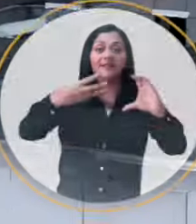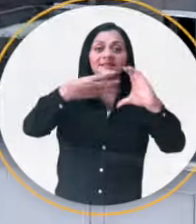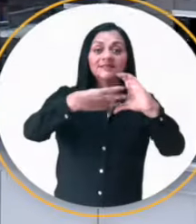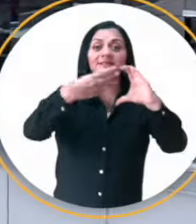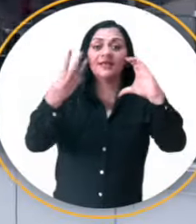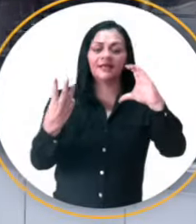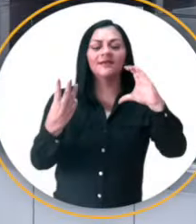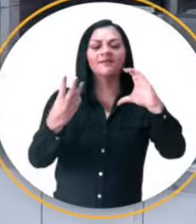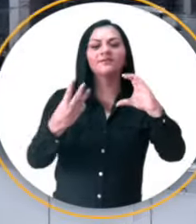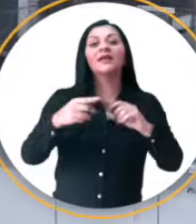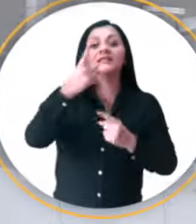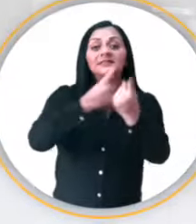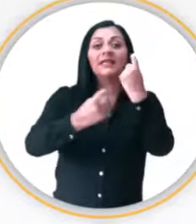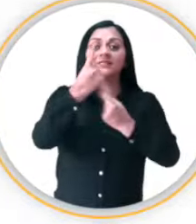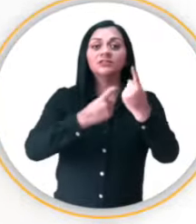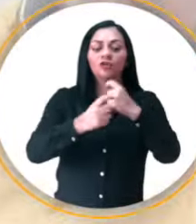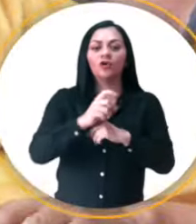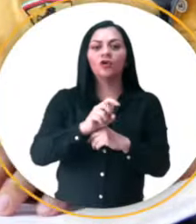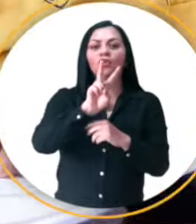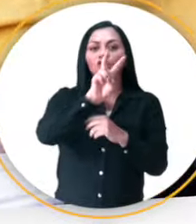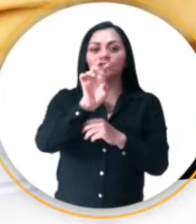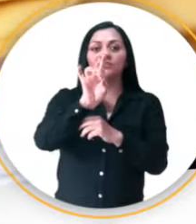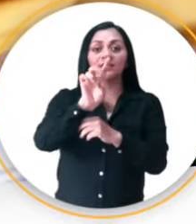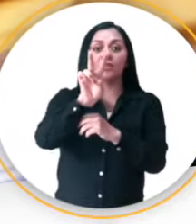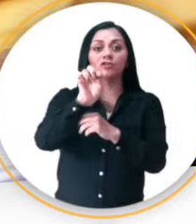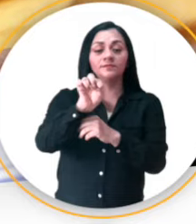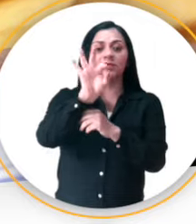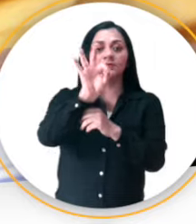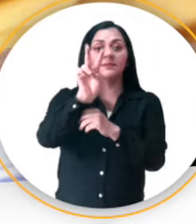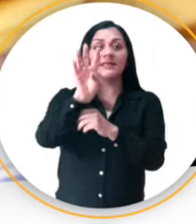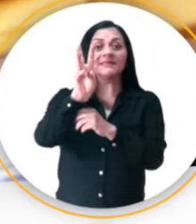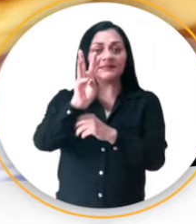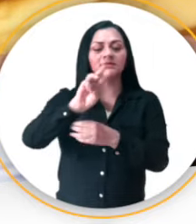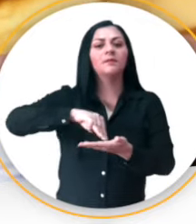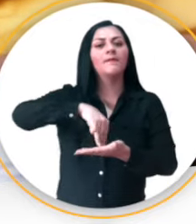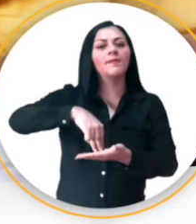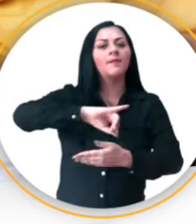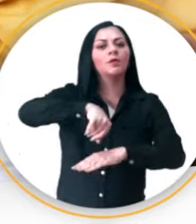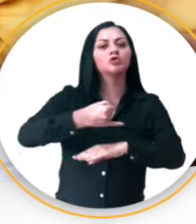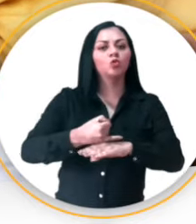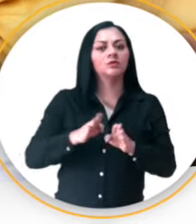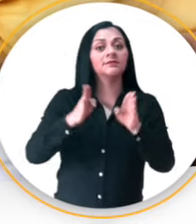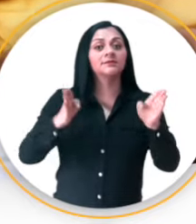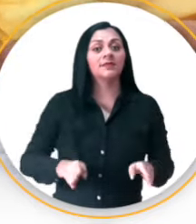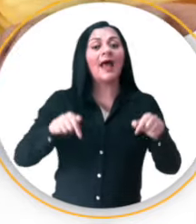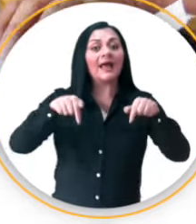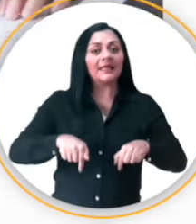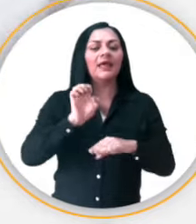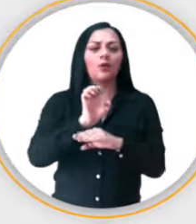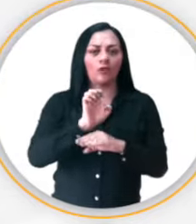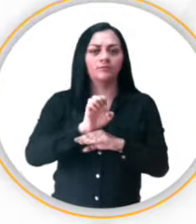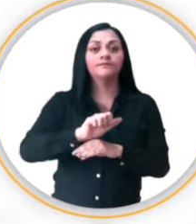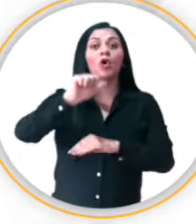El Consejo Nacional Electoral seleccionó un total de 282.926 miembros de las Juntas Receptoras del Voto a escala